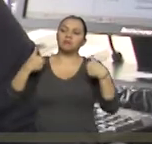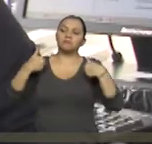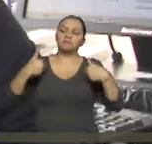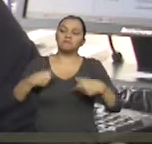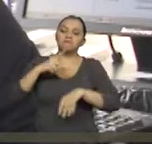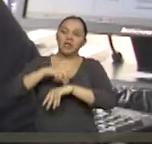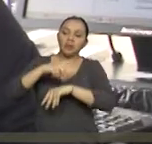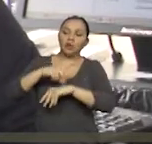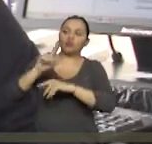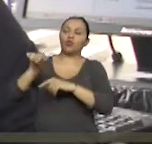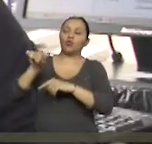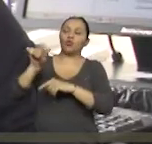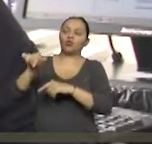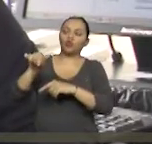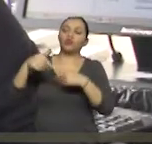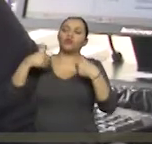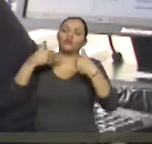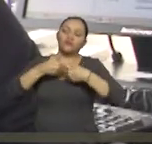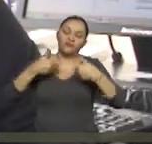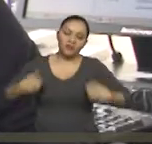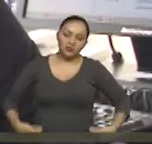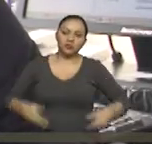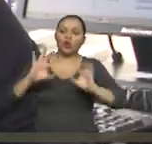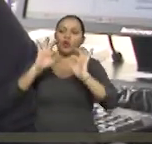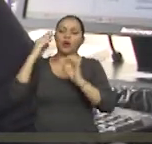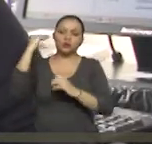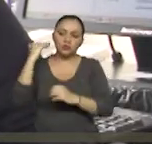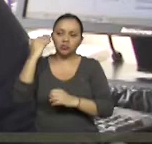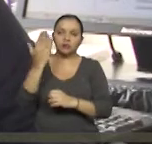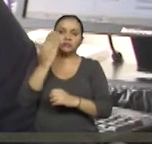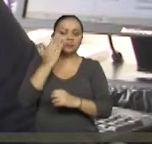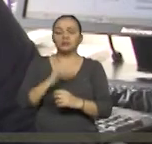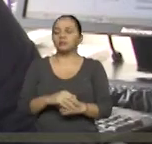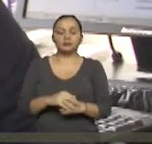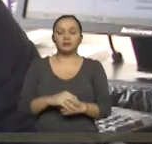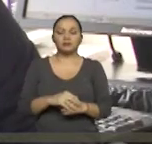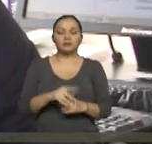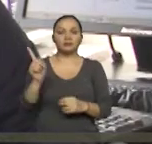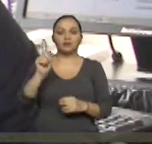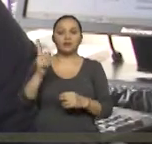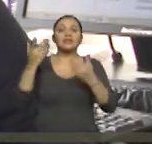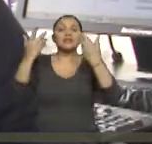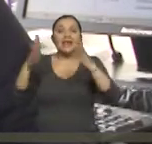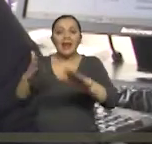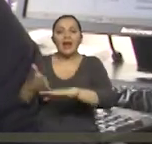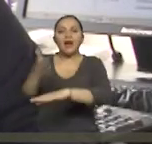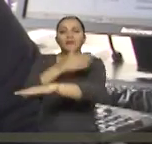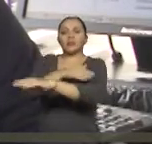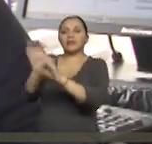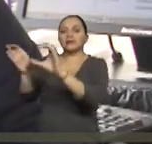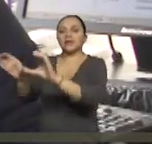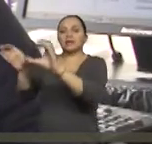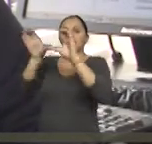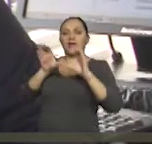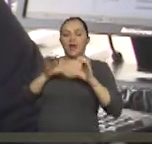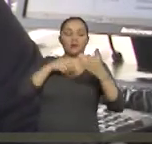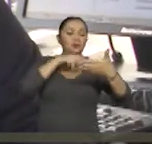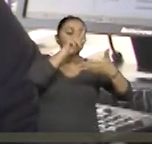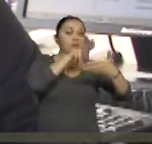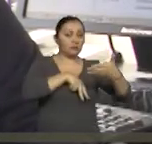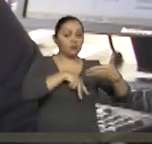El médico y la psicóloga calificadora acreditan una condición que ya está diagnosticada por un especialista.